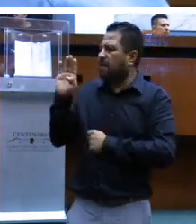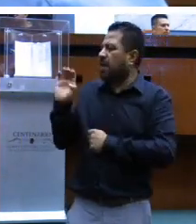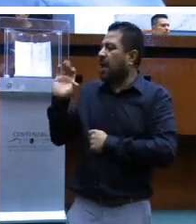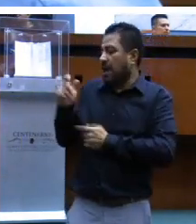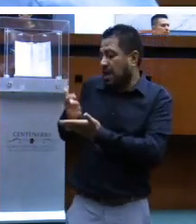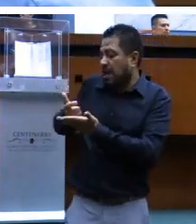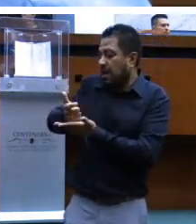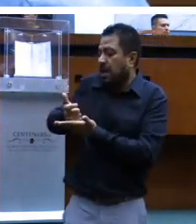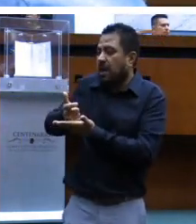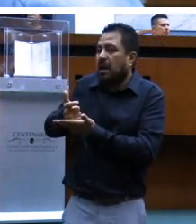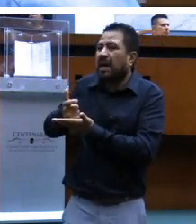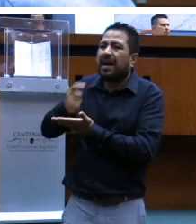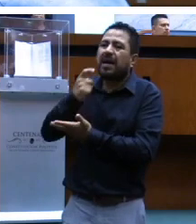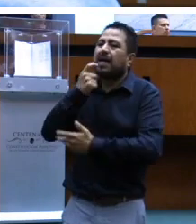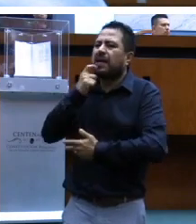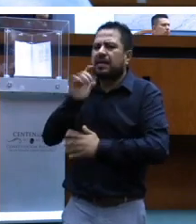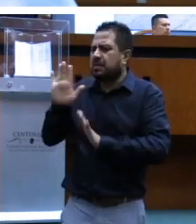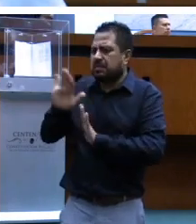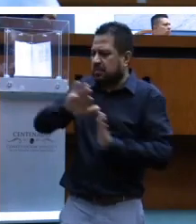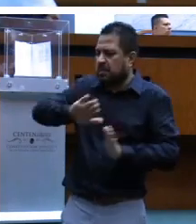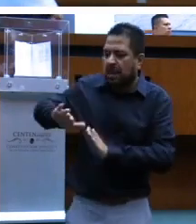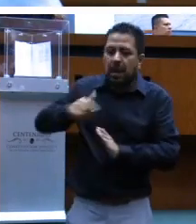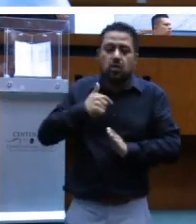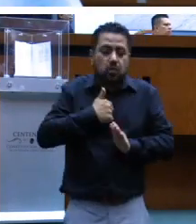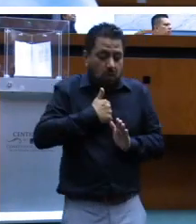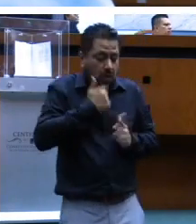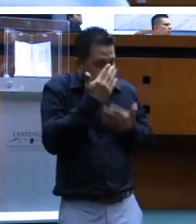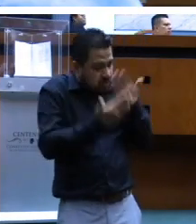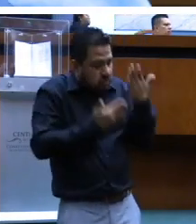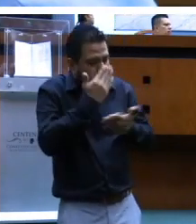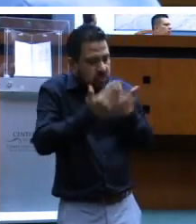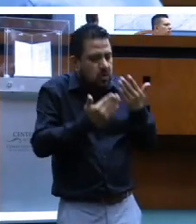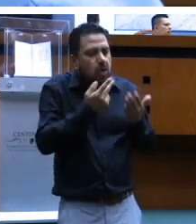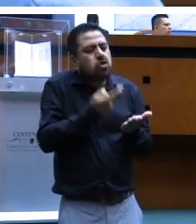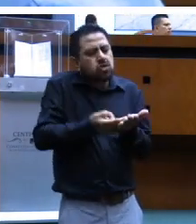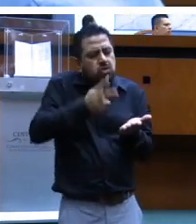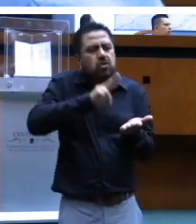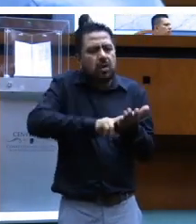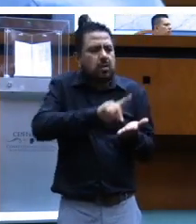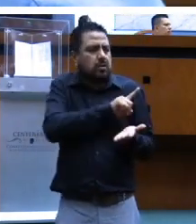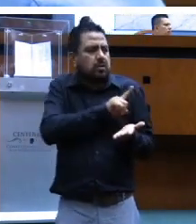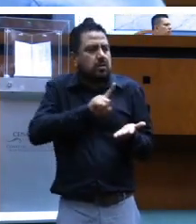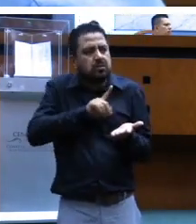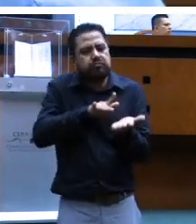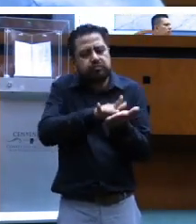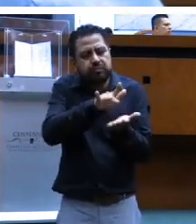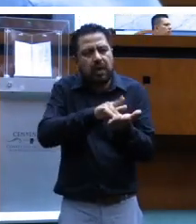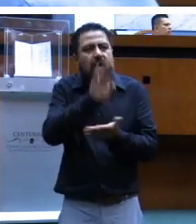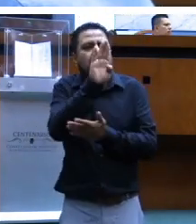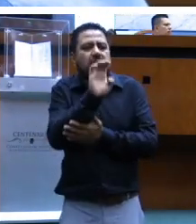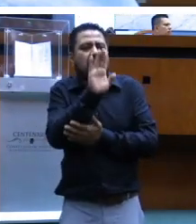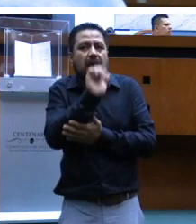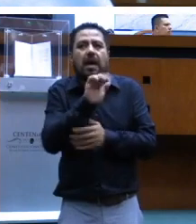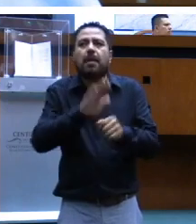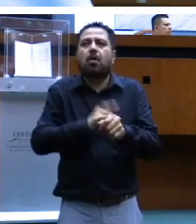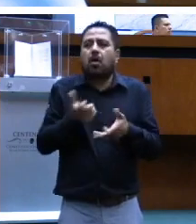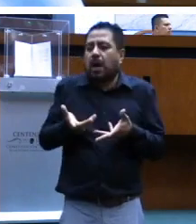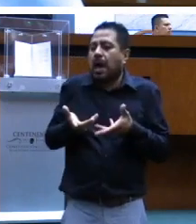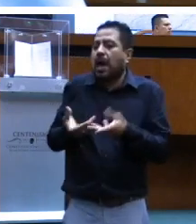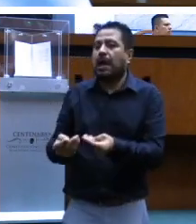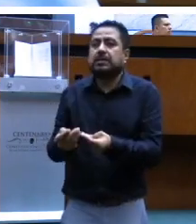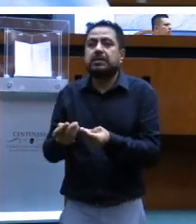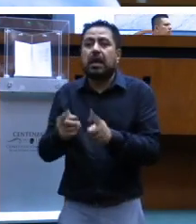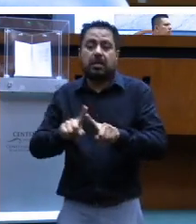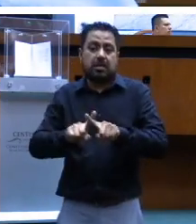tener otra porque las necesidades de una persona con discapacidad son dobles o triples o quíntuples, el gasto es diferente a una persona